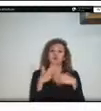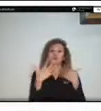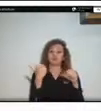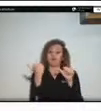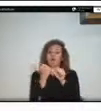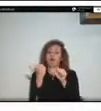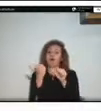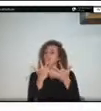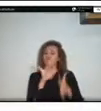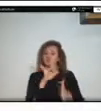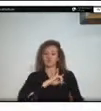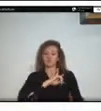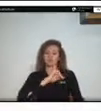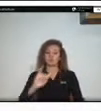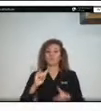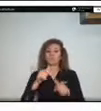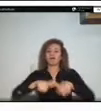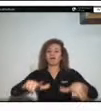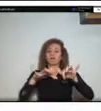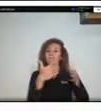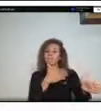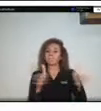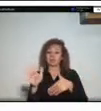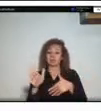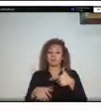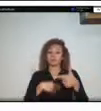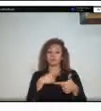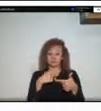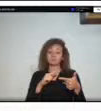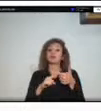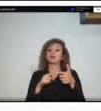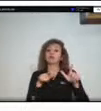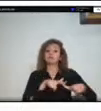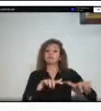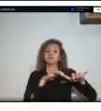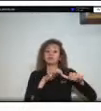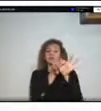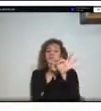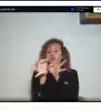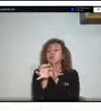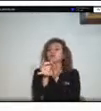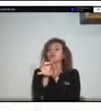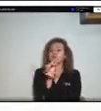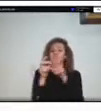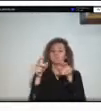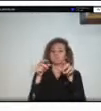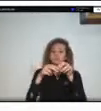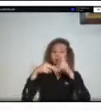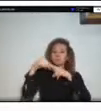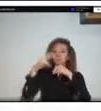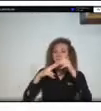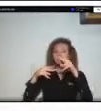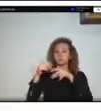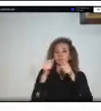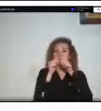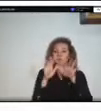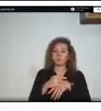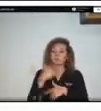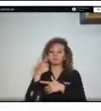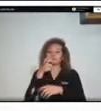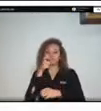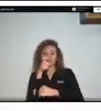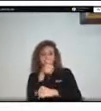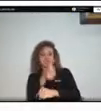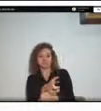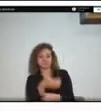yopal también fue secretario municipal de obras públicas y además ha sido périto evaluador urbano rural e industrial